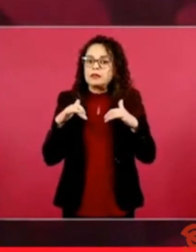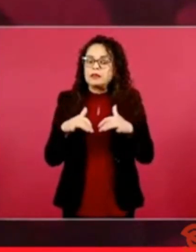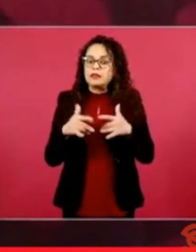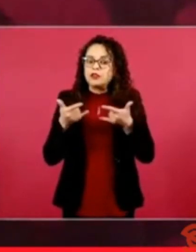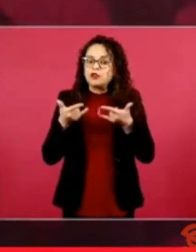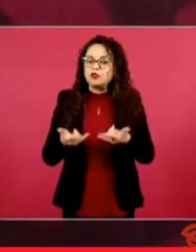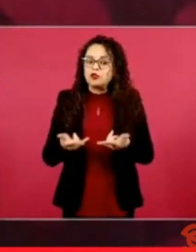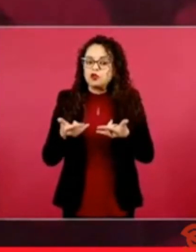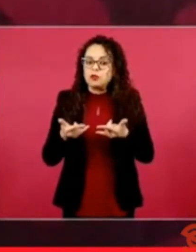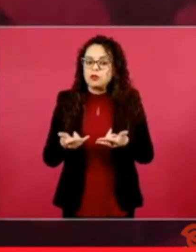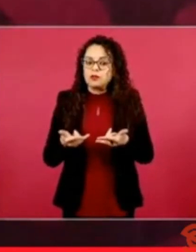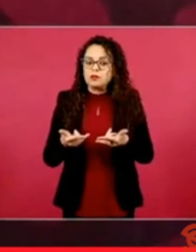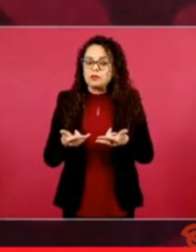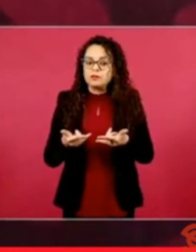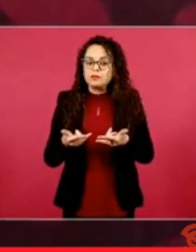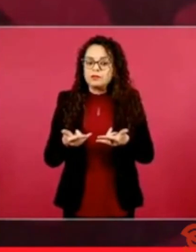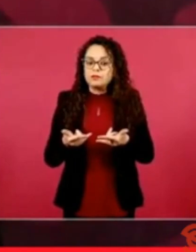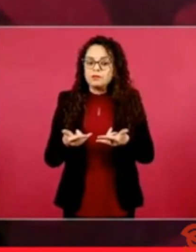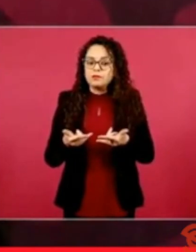no salía nada